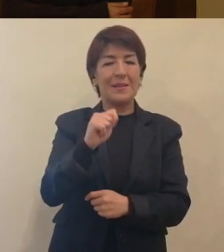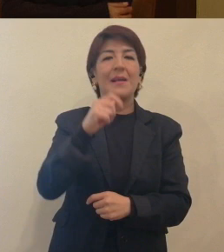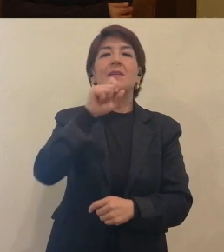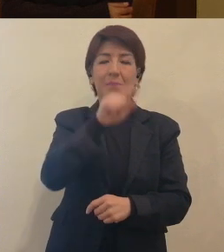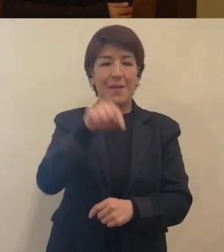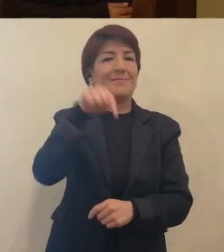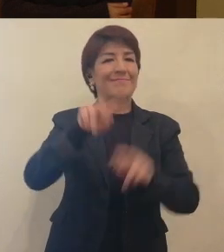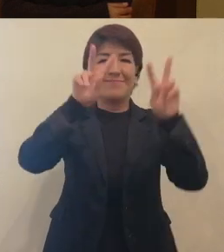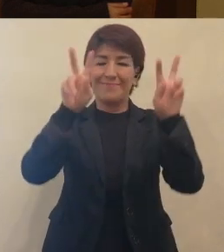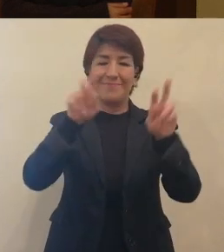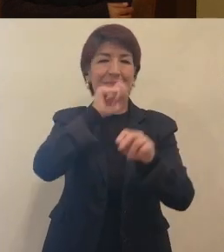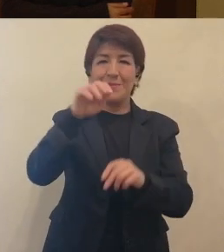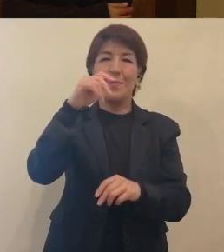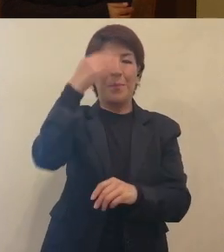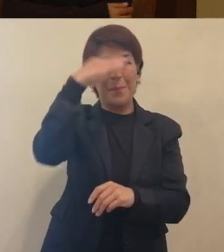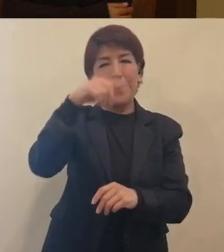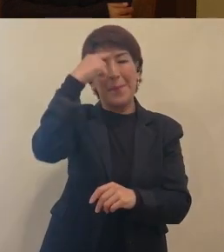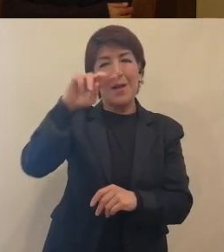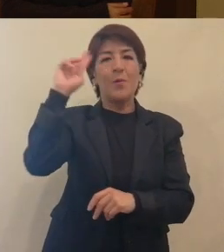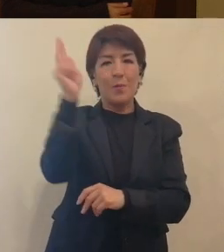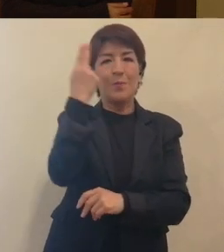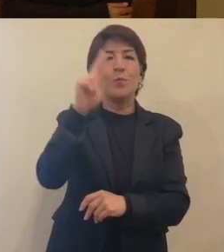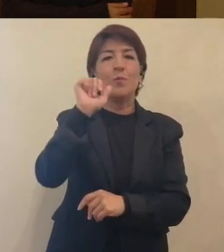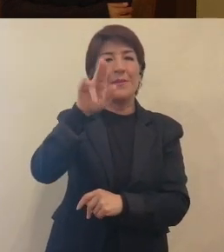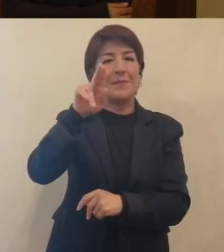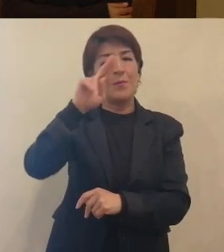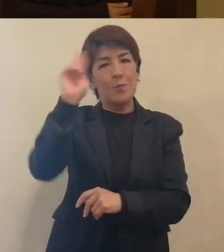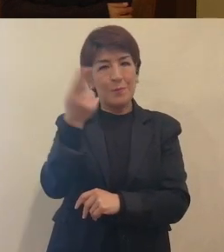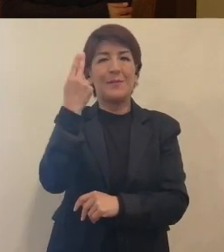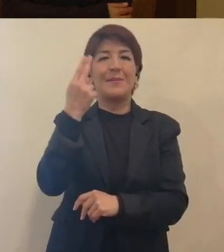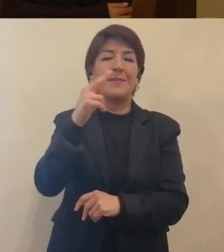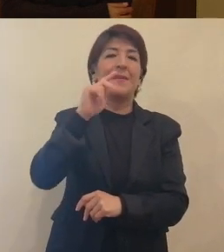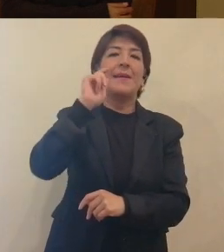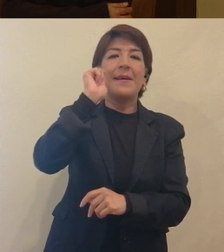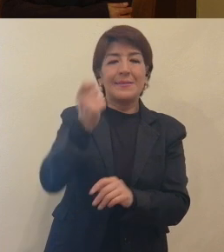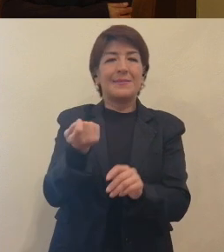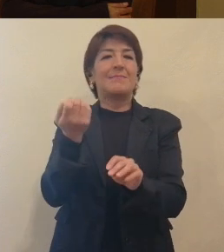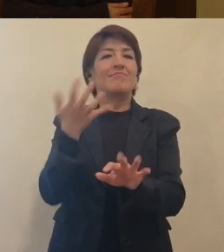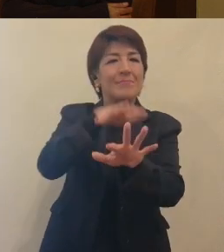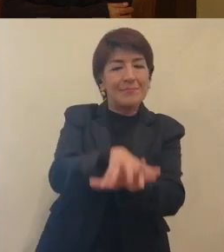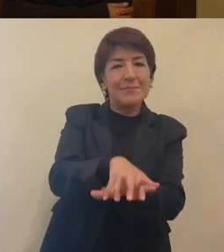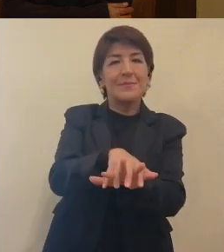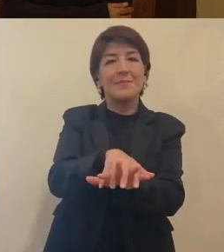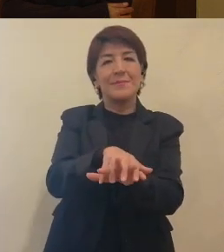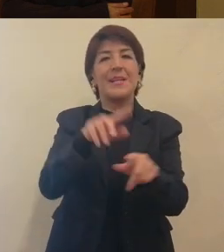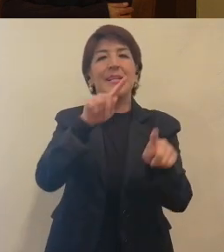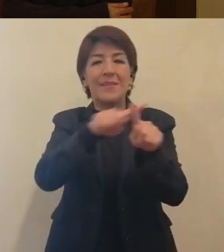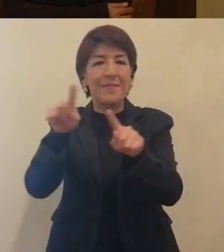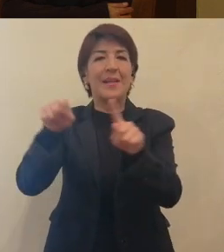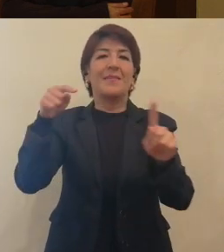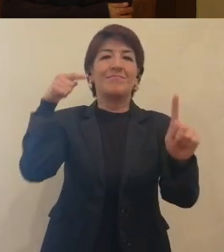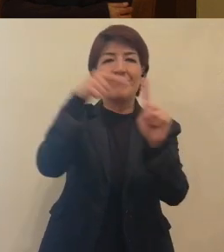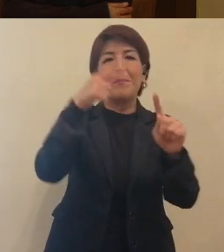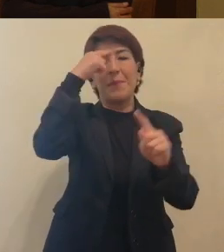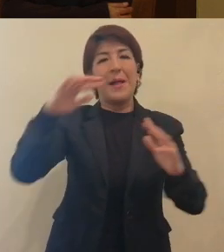trabajando, también de esta facultad, en el que incluimos esta visión de